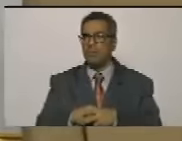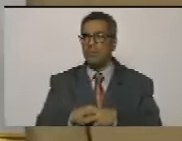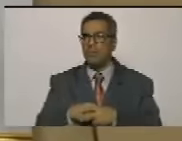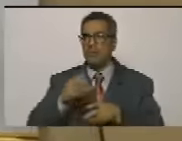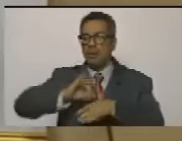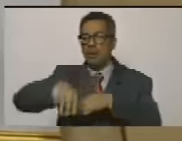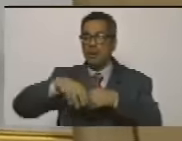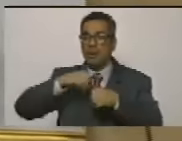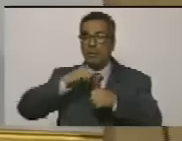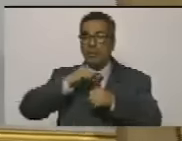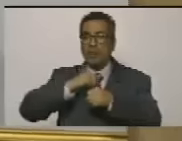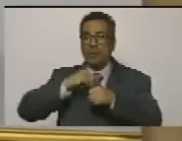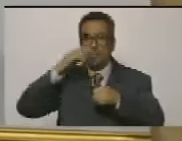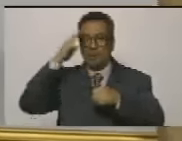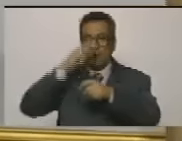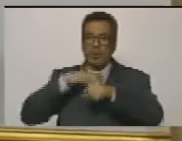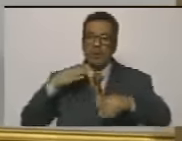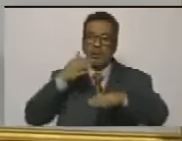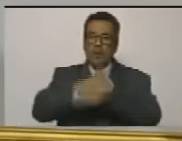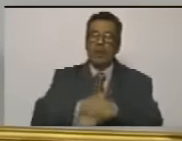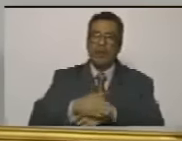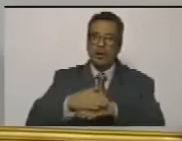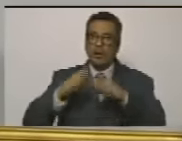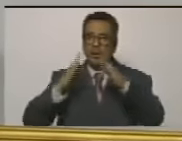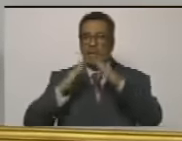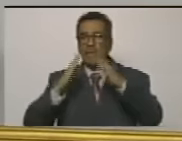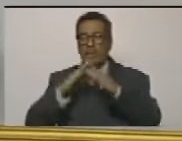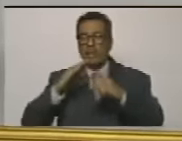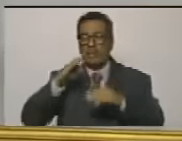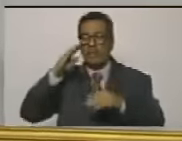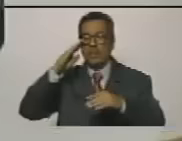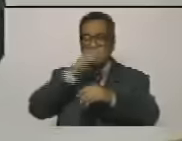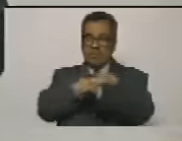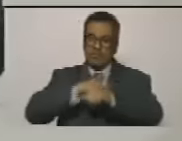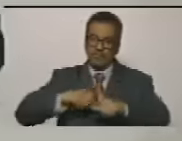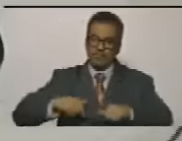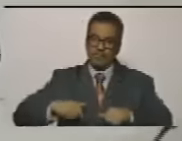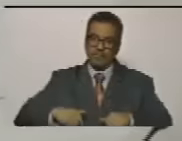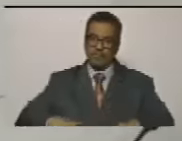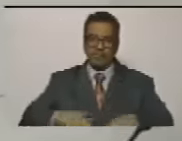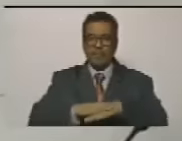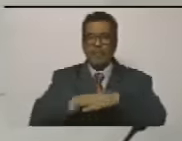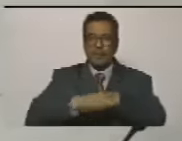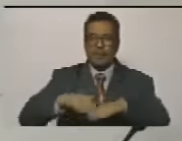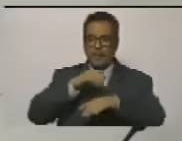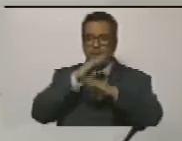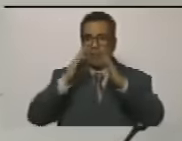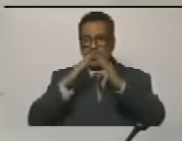o van a ocupar la residencia presidencial para secuestrar al presidente? ¿qué hubieran hecho?